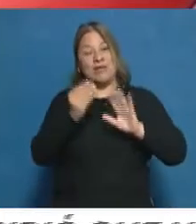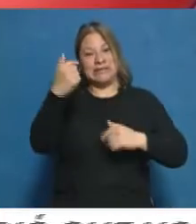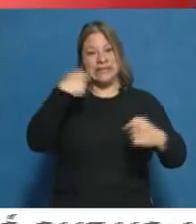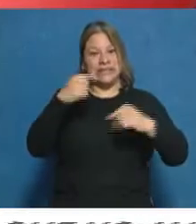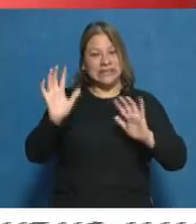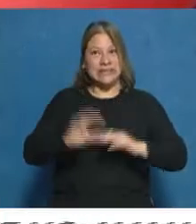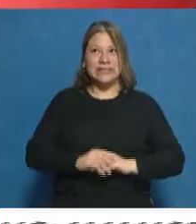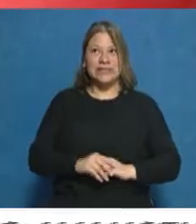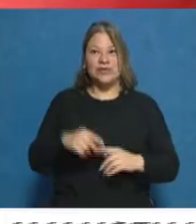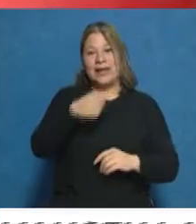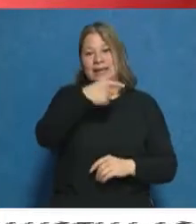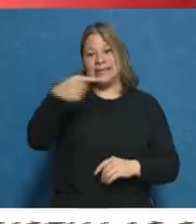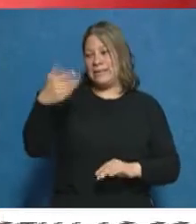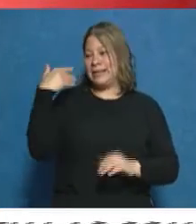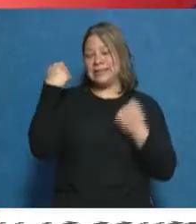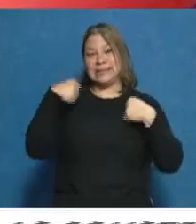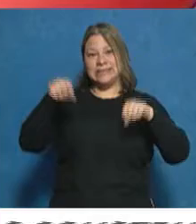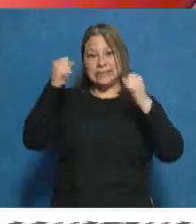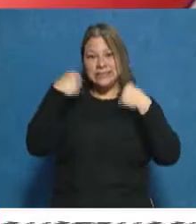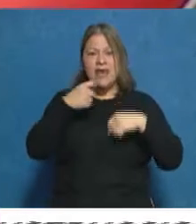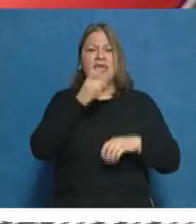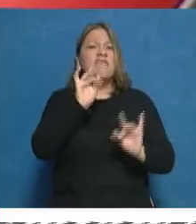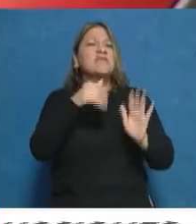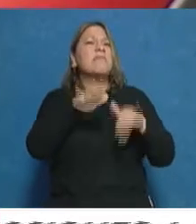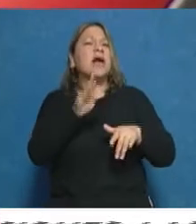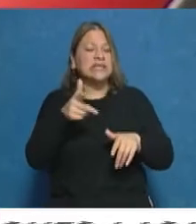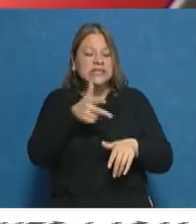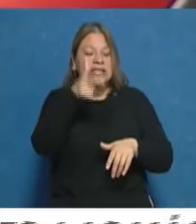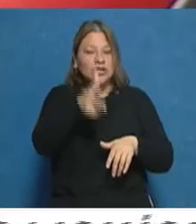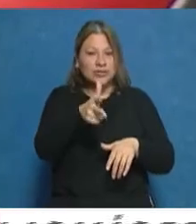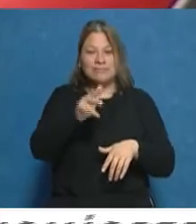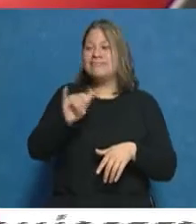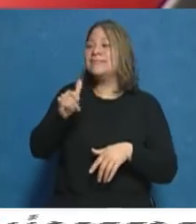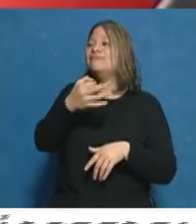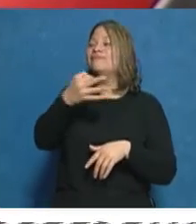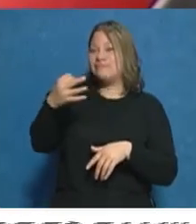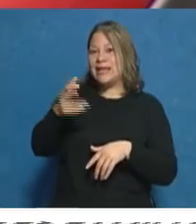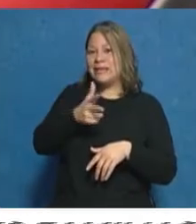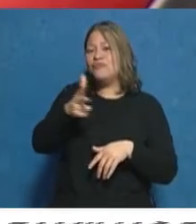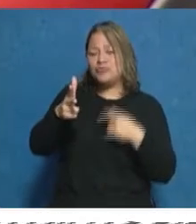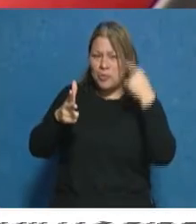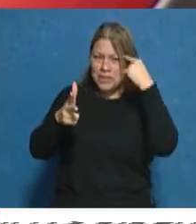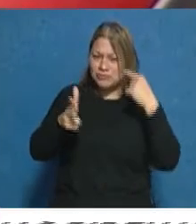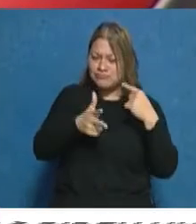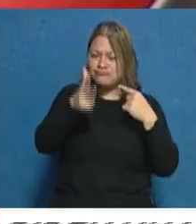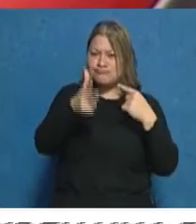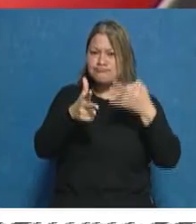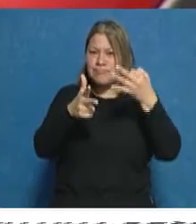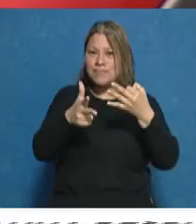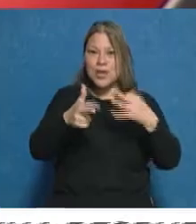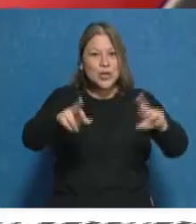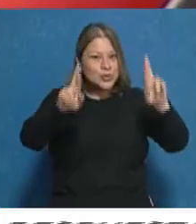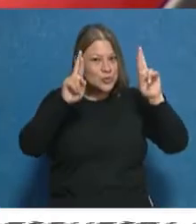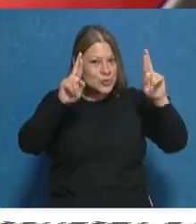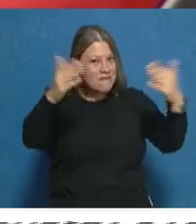Había practicado mucho en la semana. ¿Qué es lo más difícil, estacionar? Estacionar. Pero yo creo que estacioné perfecto, así que... Mucha suerte,